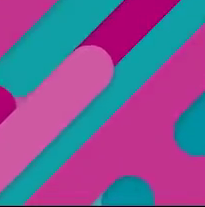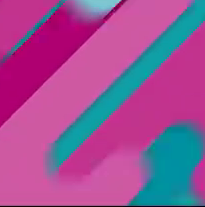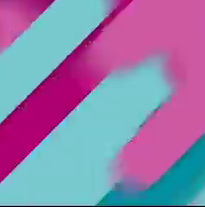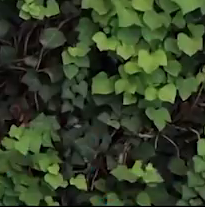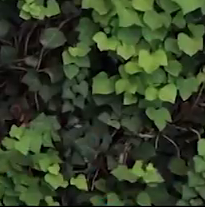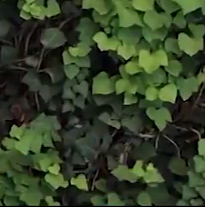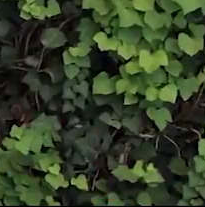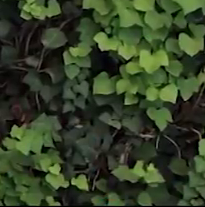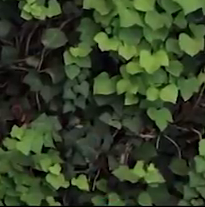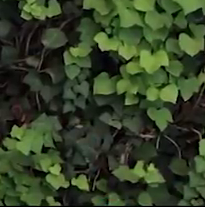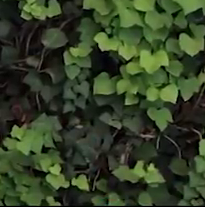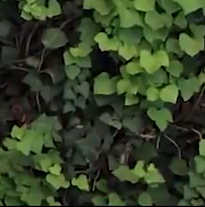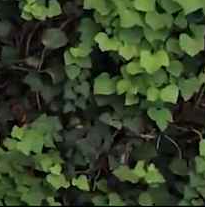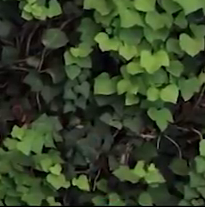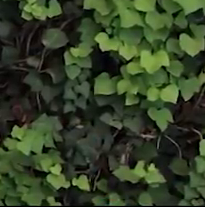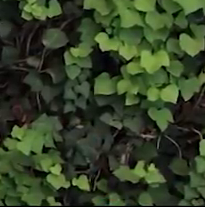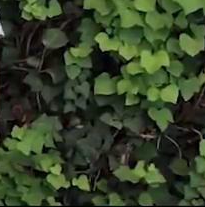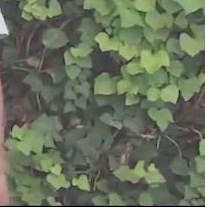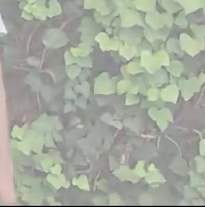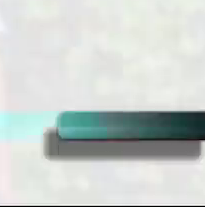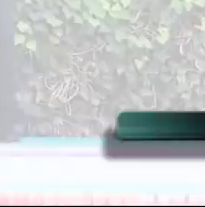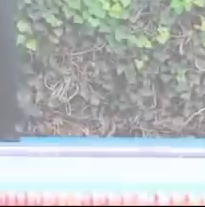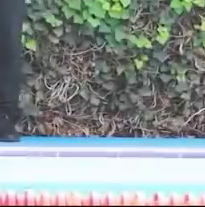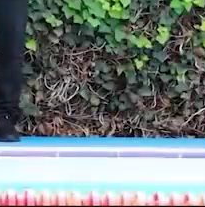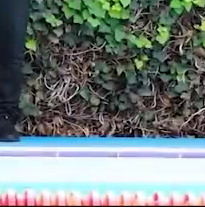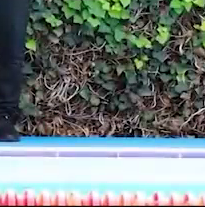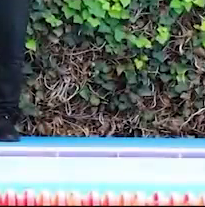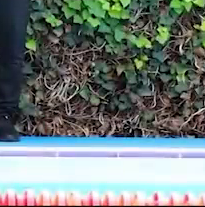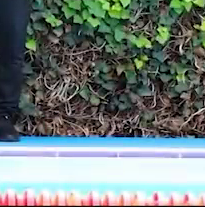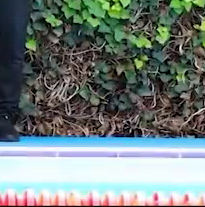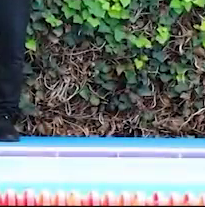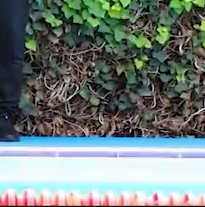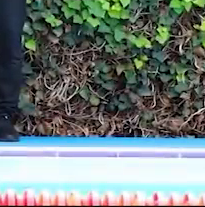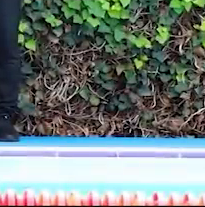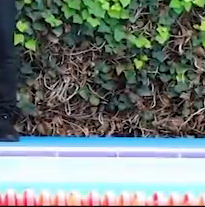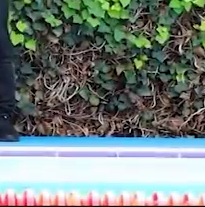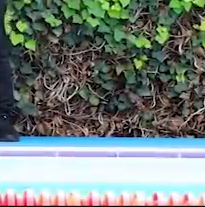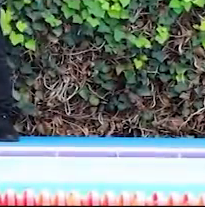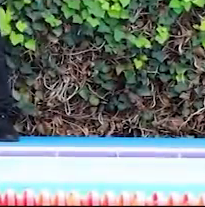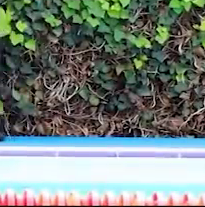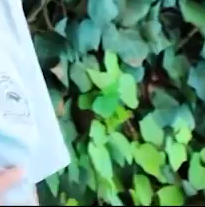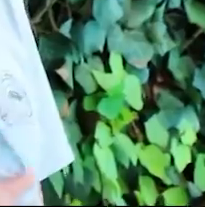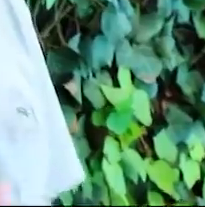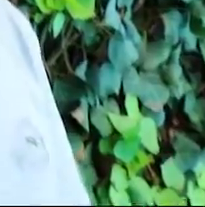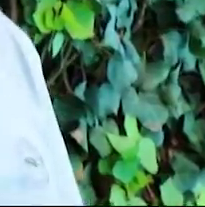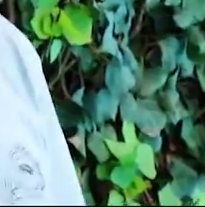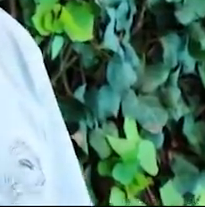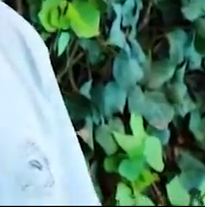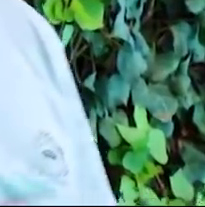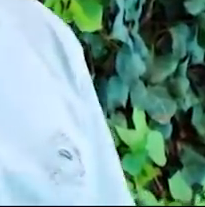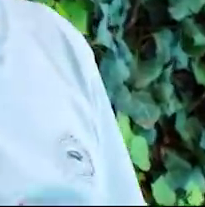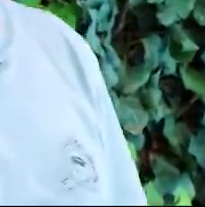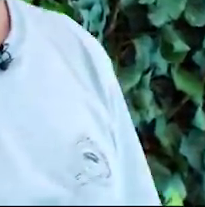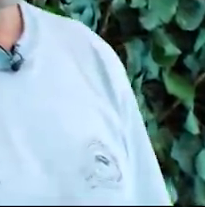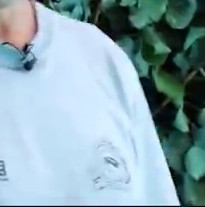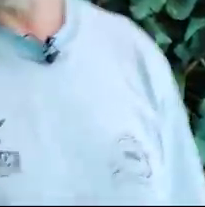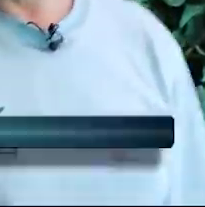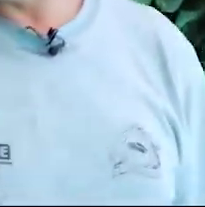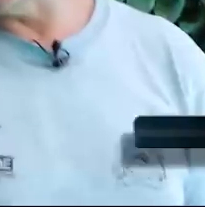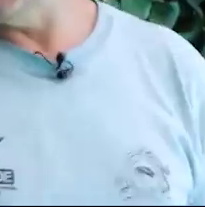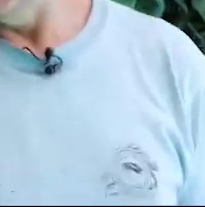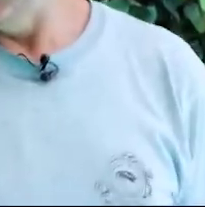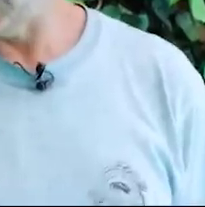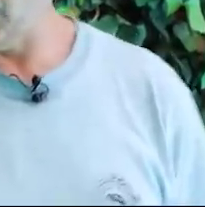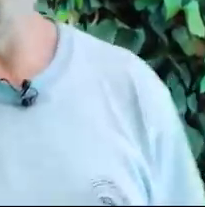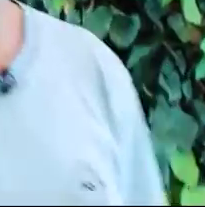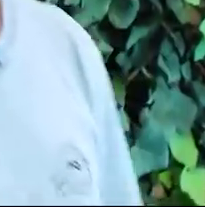Recuerda, entre clase y clase, activa tu cuerpo. En esta ocasión vamos a trabajar la parte del abdomen, el estómago. ¿Qué vamos